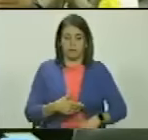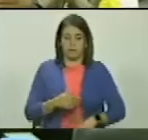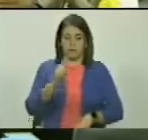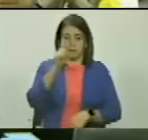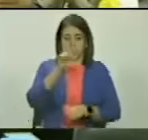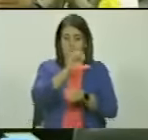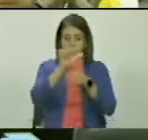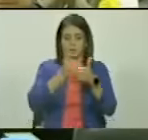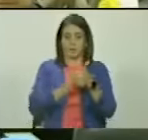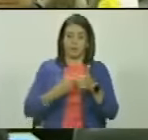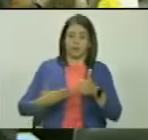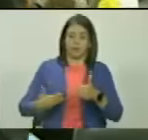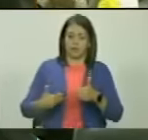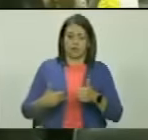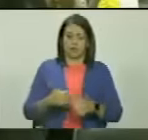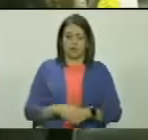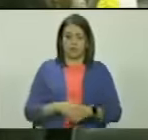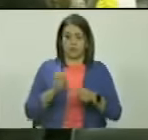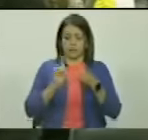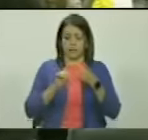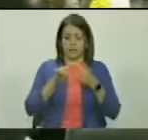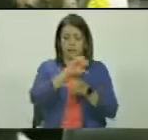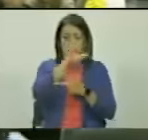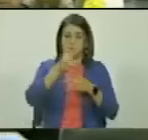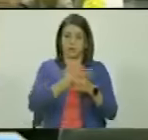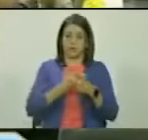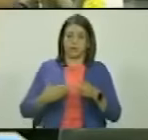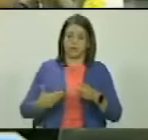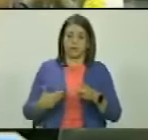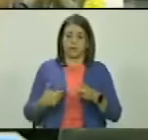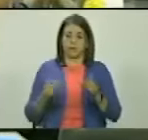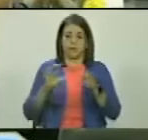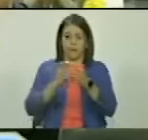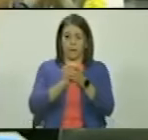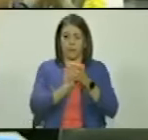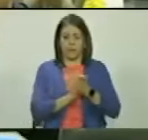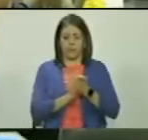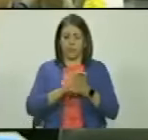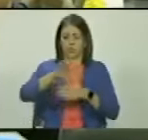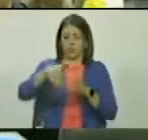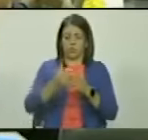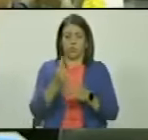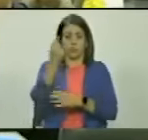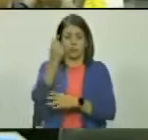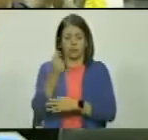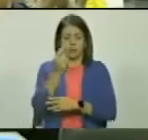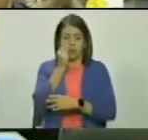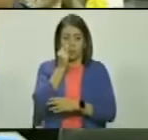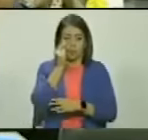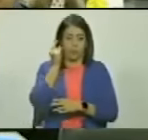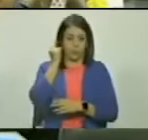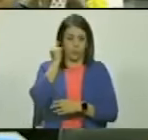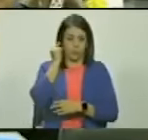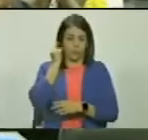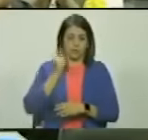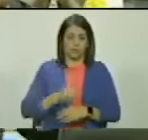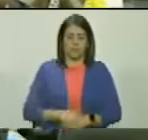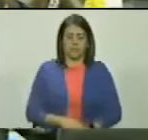primer vicepresidente, segunda vicepresidenta, compañeros, camaradas, diputados y diputadas.